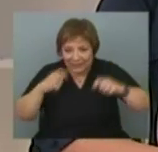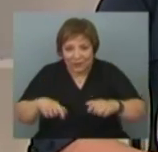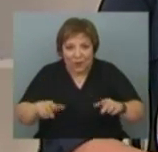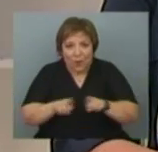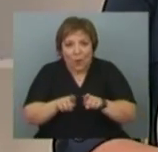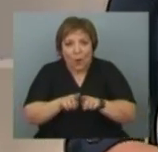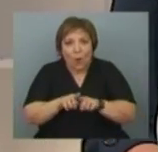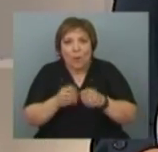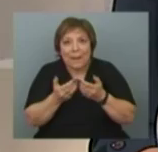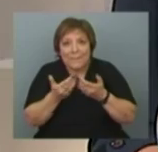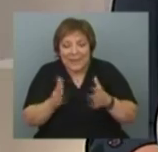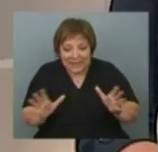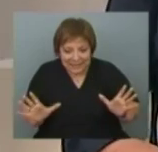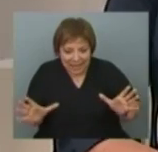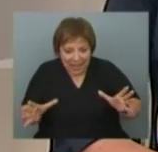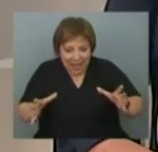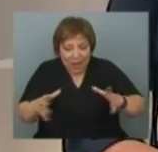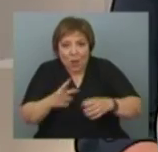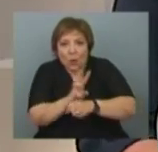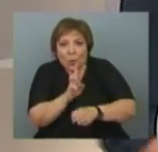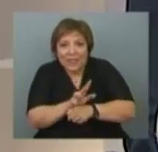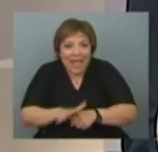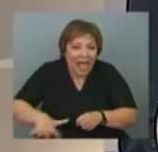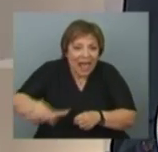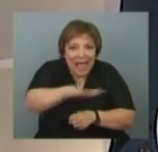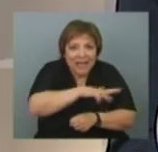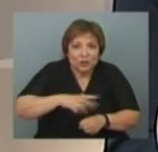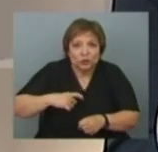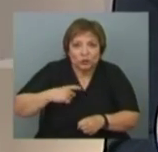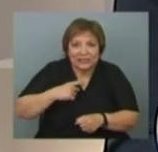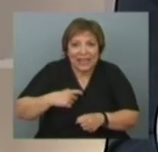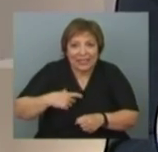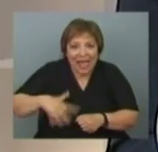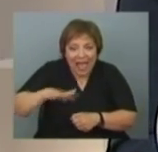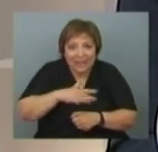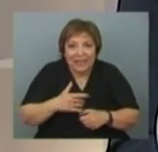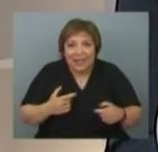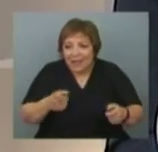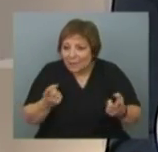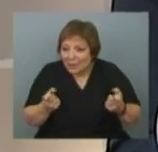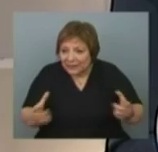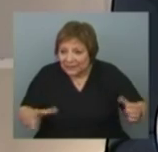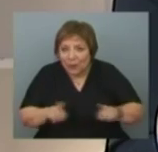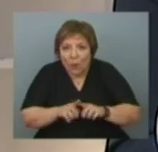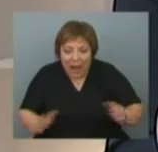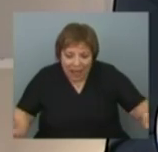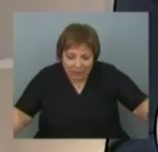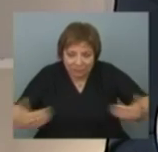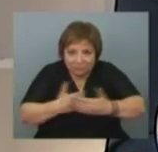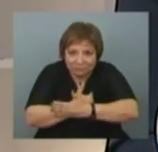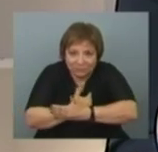que es cómo realmente cuidar a la sociedad, de cómo abrazar, digamos, a los que necesitan ese cuidado